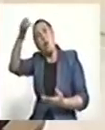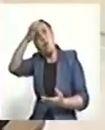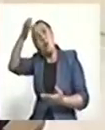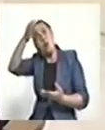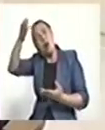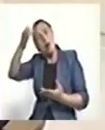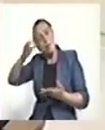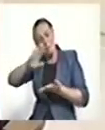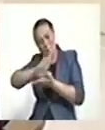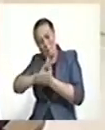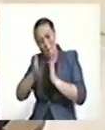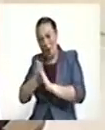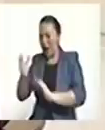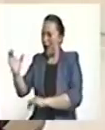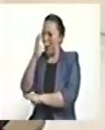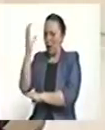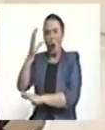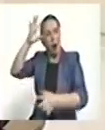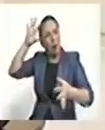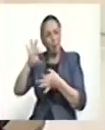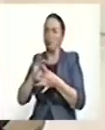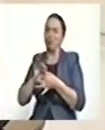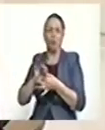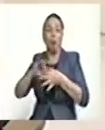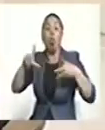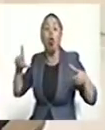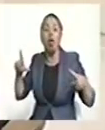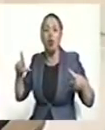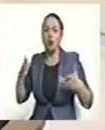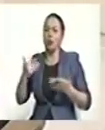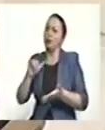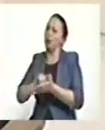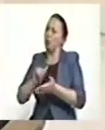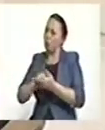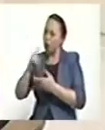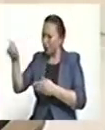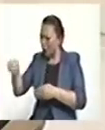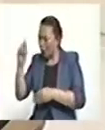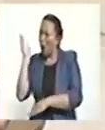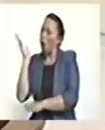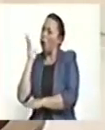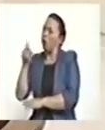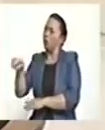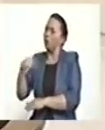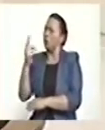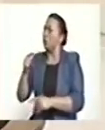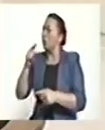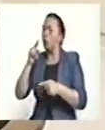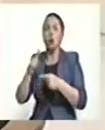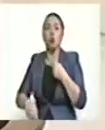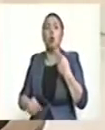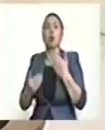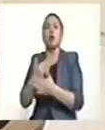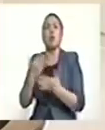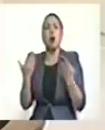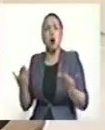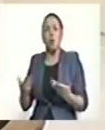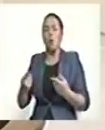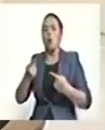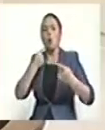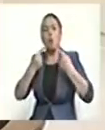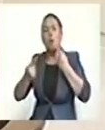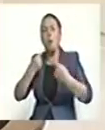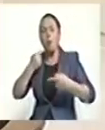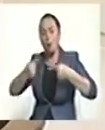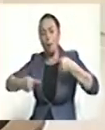institucional de Colombia, doctor Horacio Serpa. Y lo mismo se lo digo a los demás ponentes. Es que no podemos empezar una discusión de